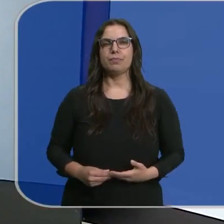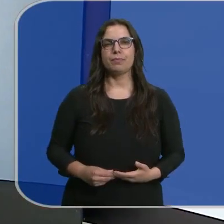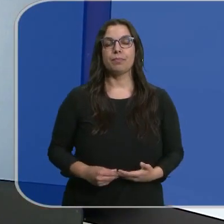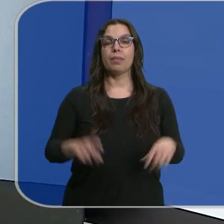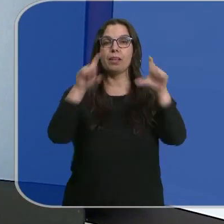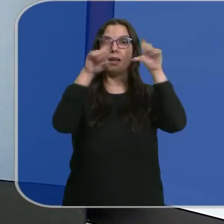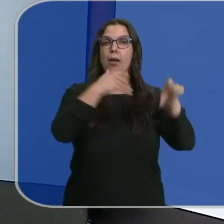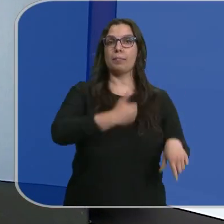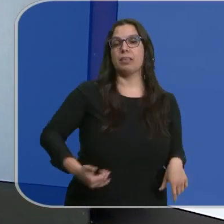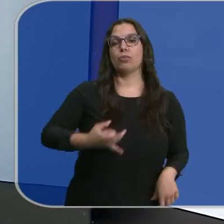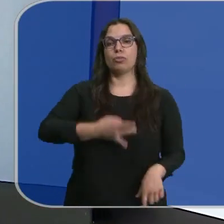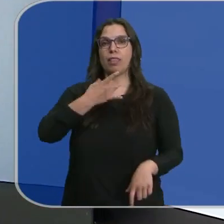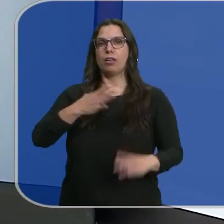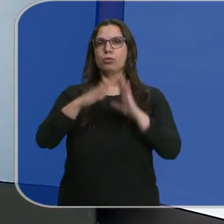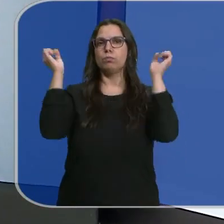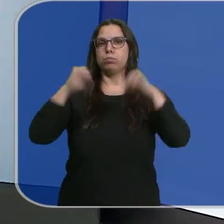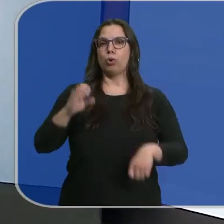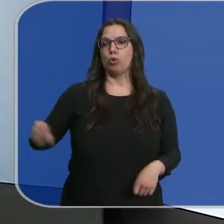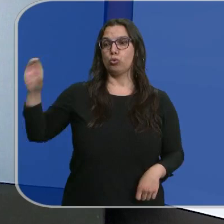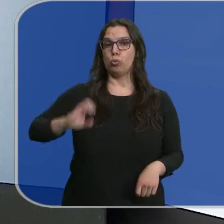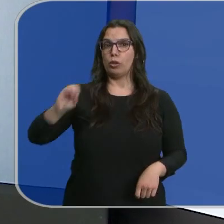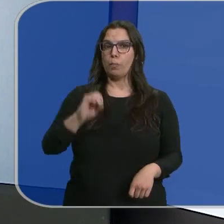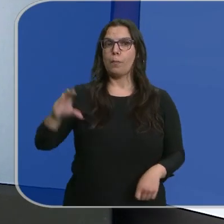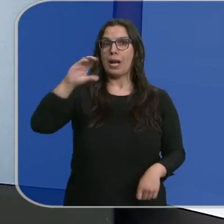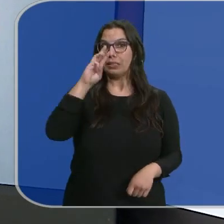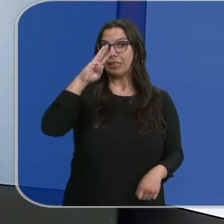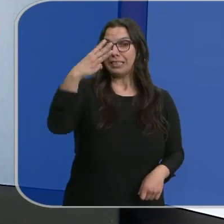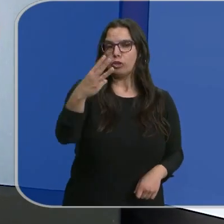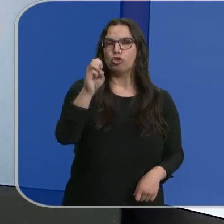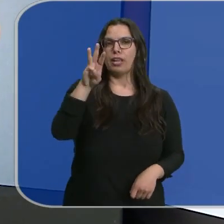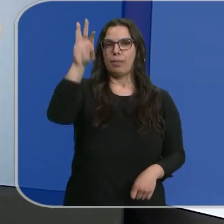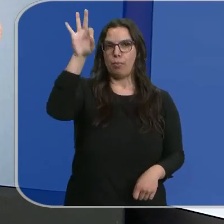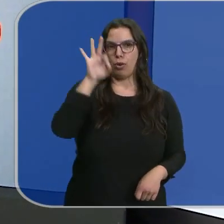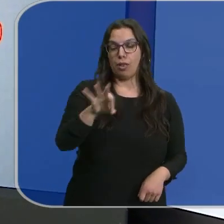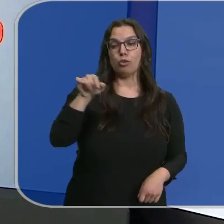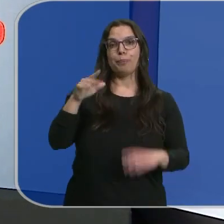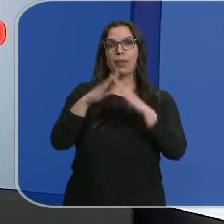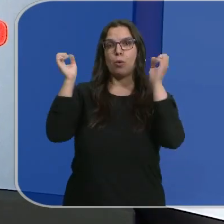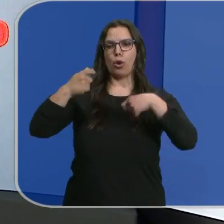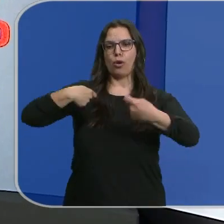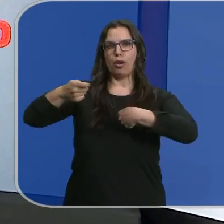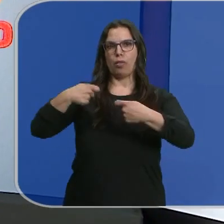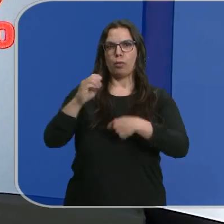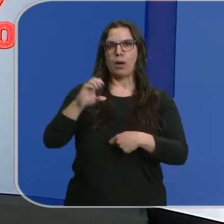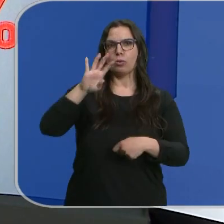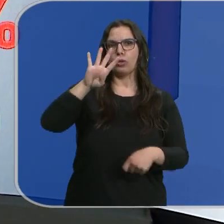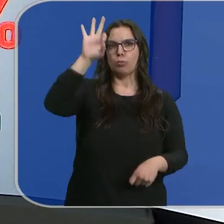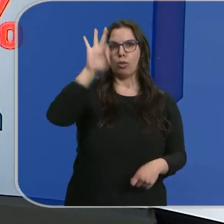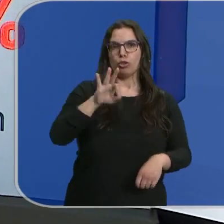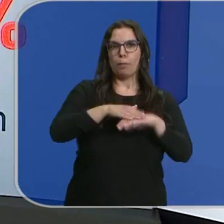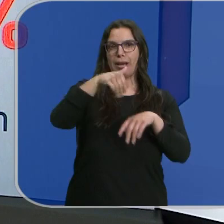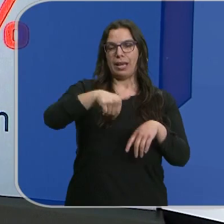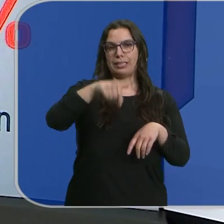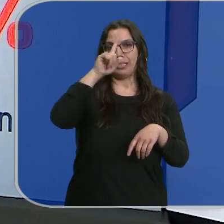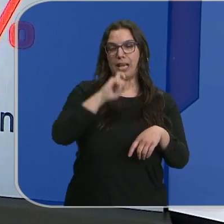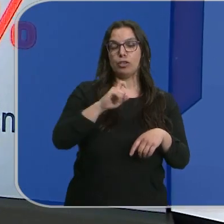Empresarios y sindicatos han aprobado elevar los sueldos en tres años hasta un 13%. En este acuerdo han negociado un incremento del 4% para